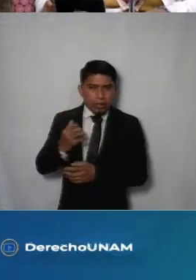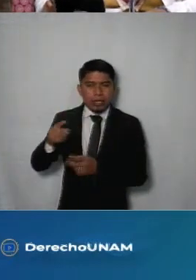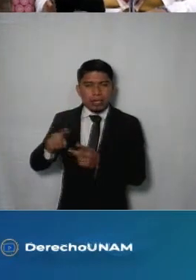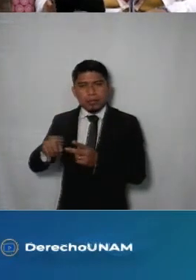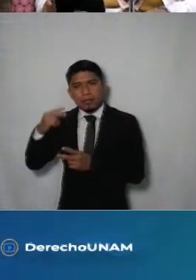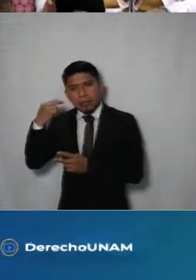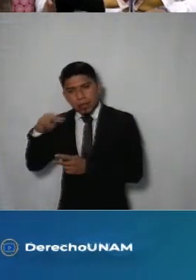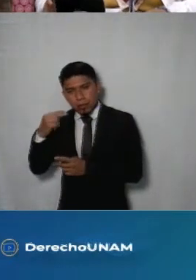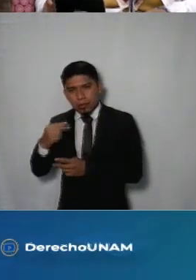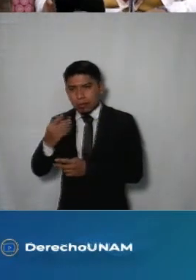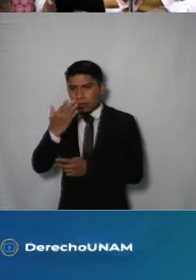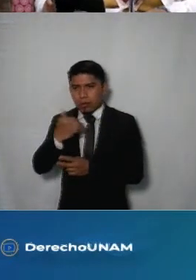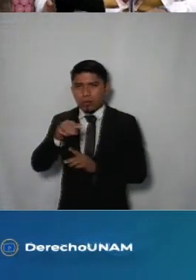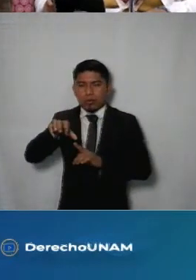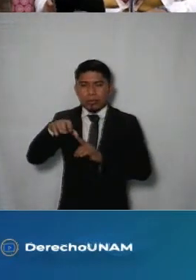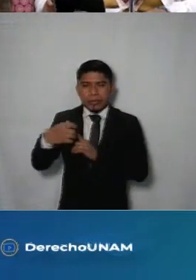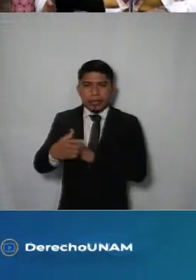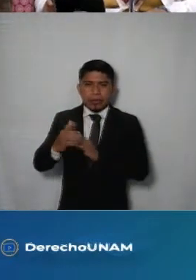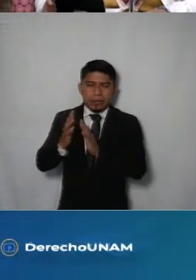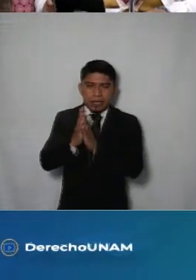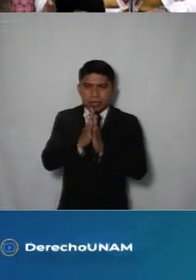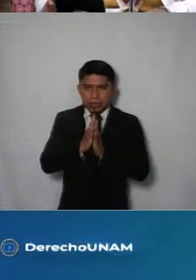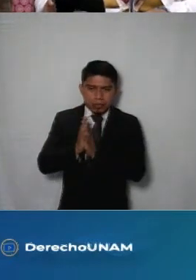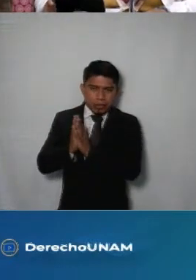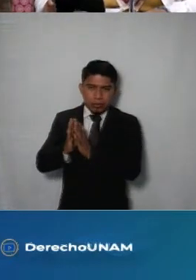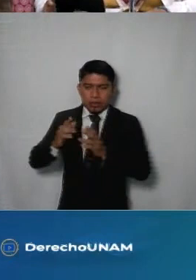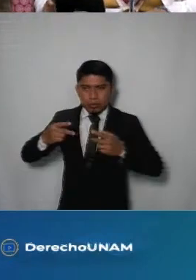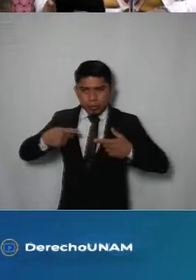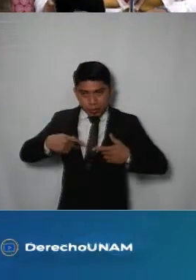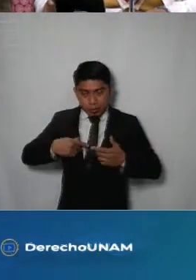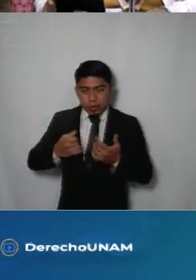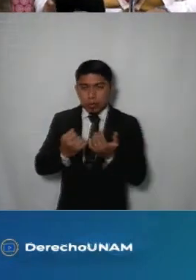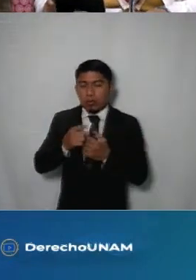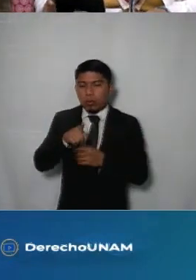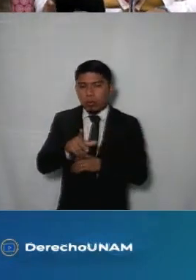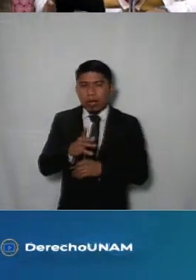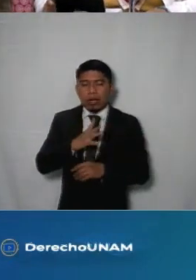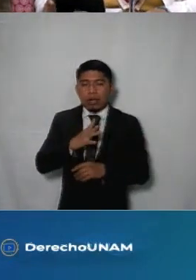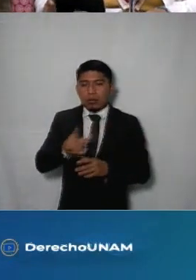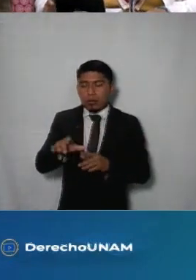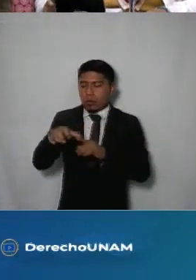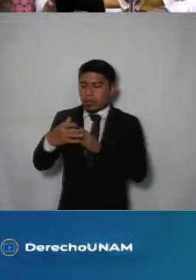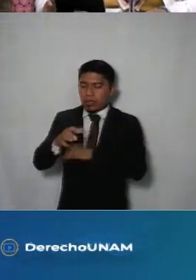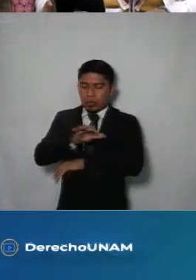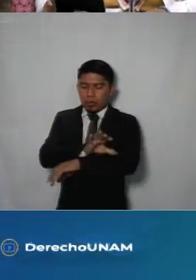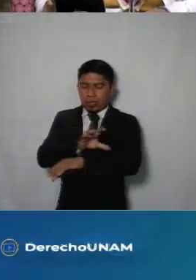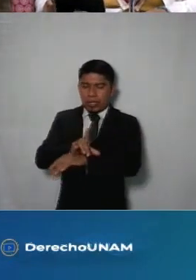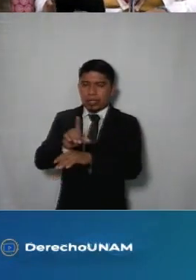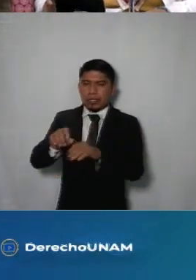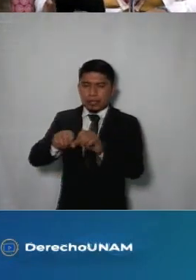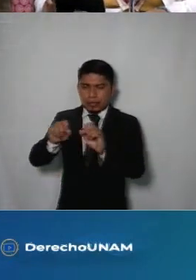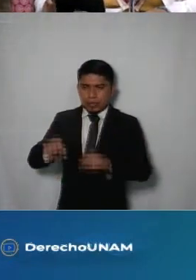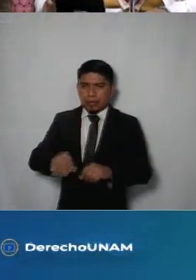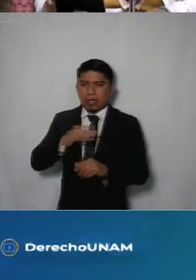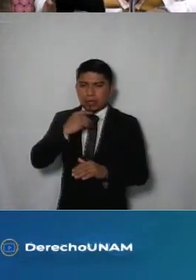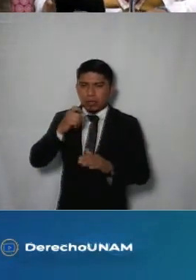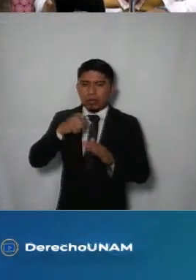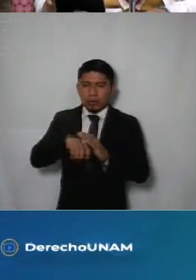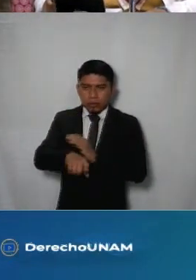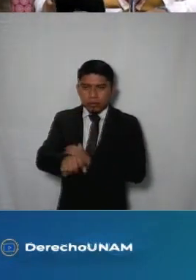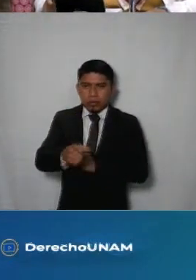Veracruz no disponga de un comité de participación ciudadana y por lo tanto de un comité coordinador del sistema